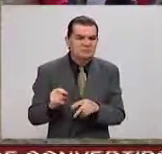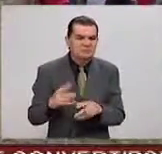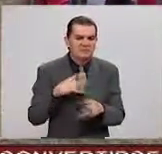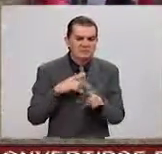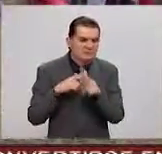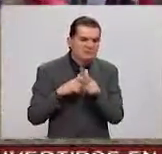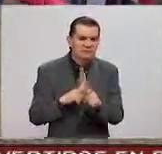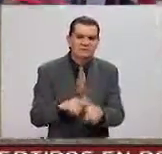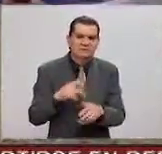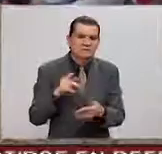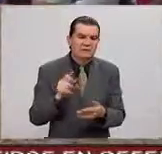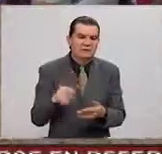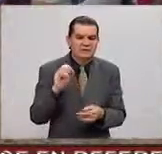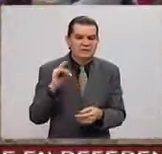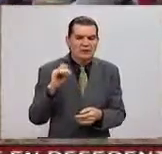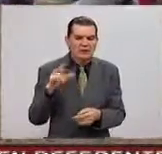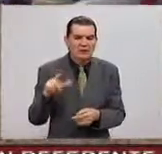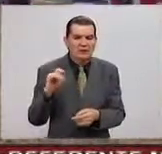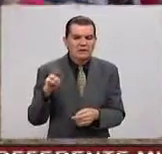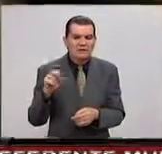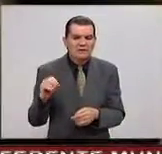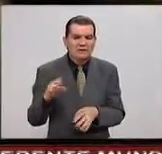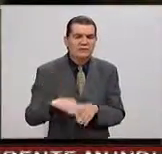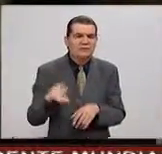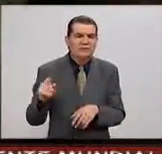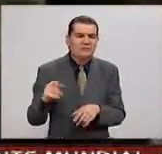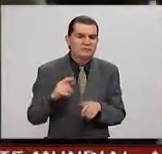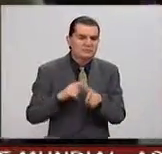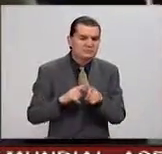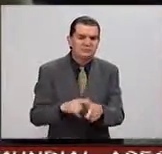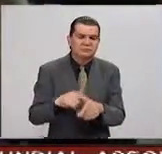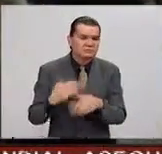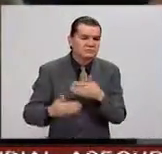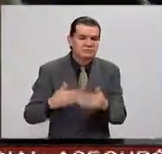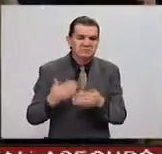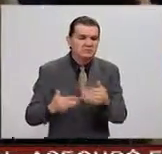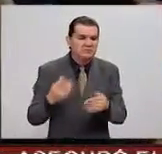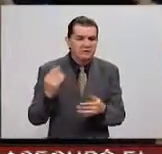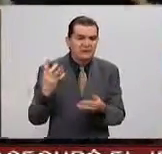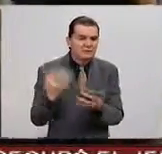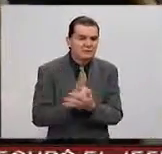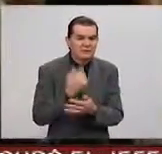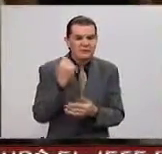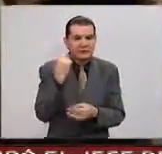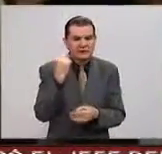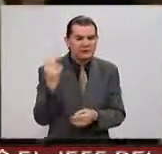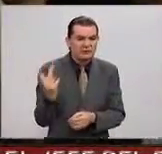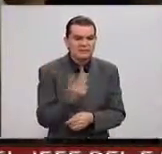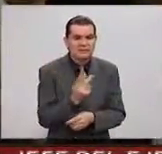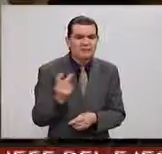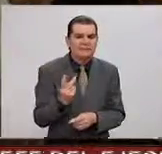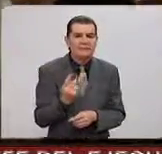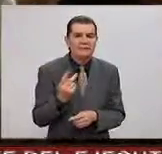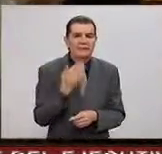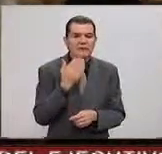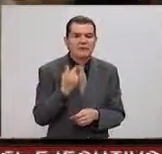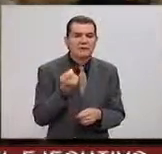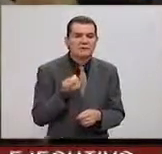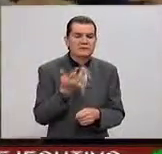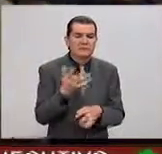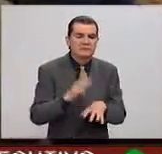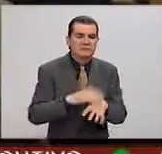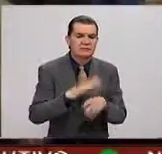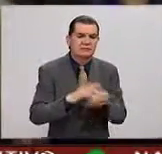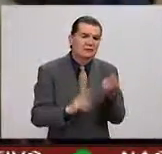el presidente Raúl Castro, presidente de este país, por tanto, yo creo que es un triunfo para dos partes y, por supuesto, un triunfo simbólico también